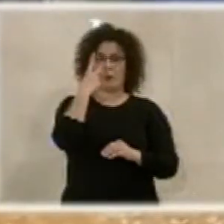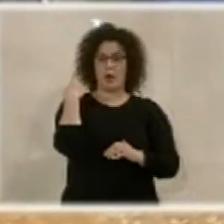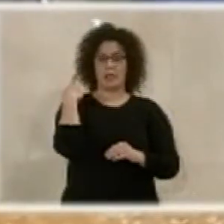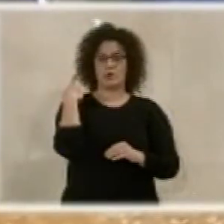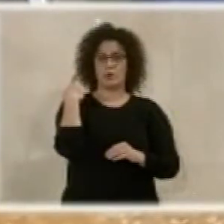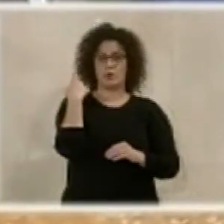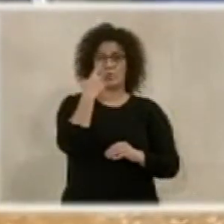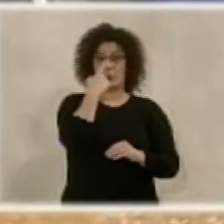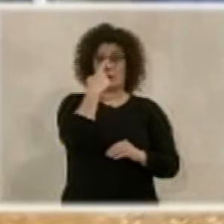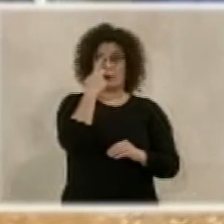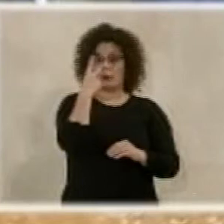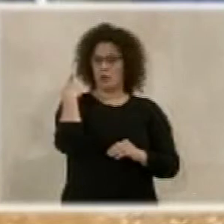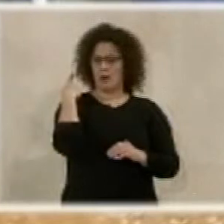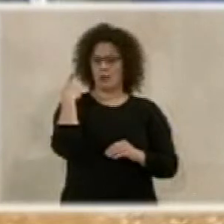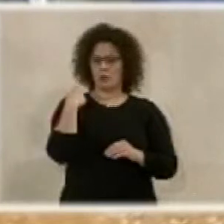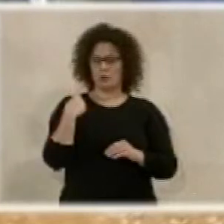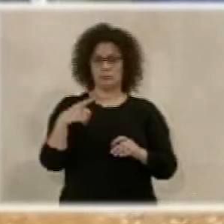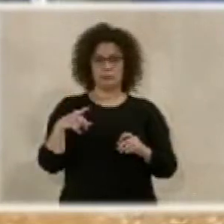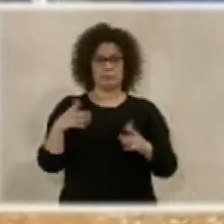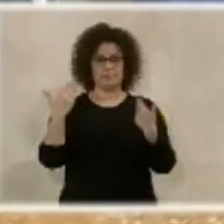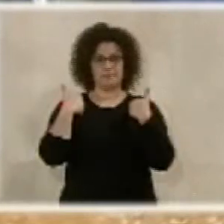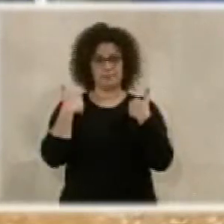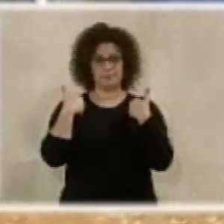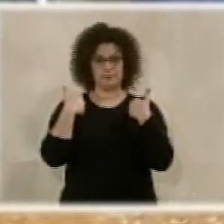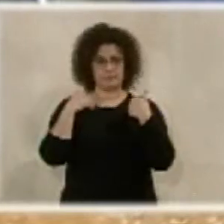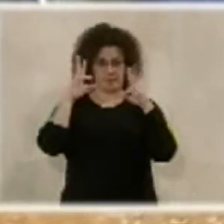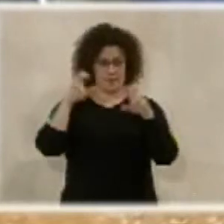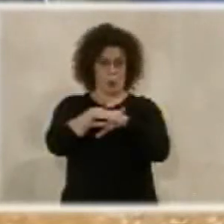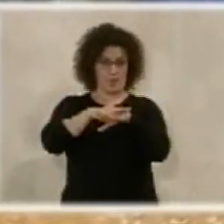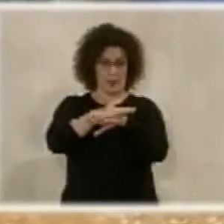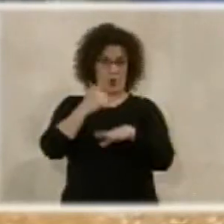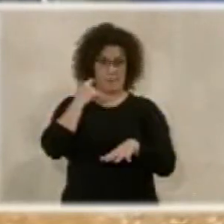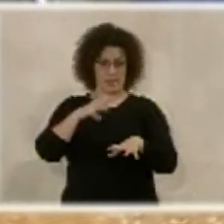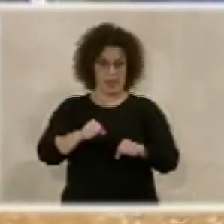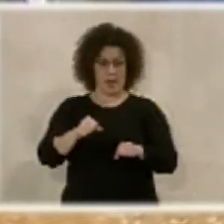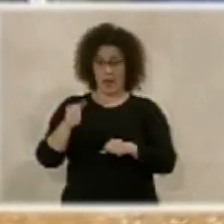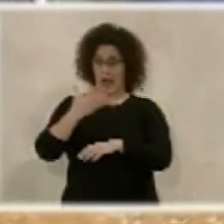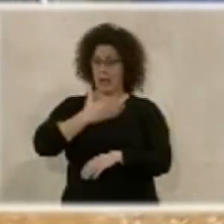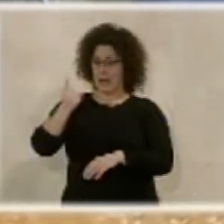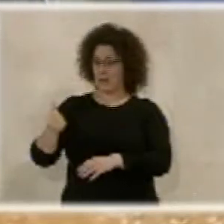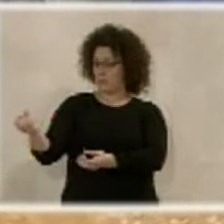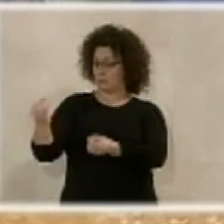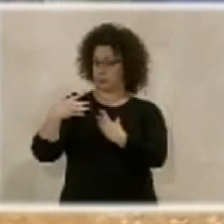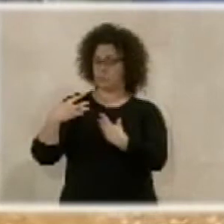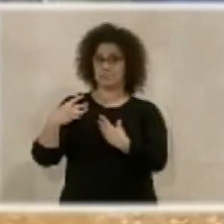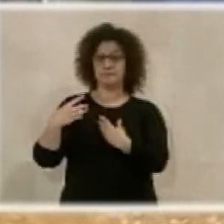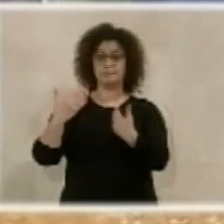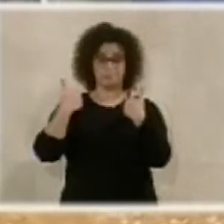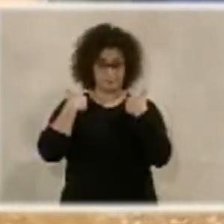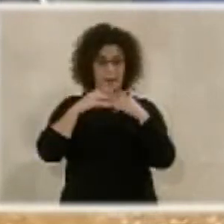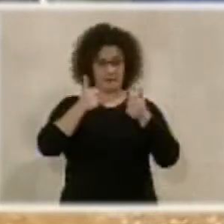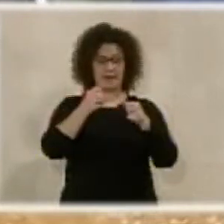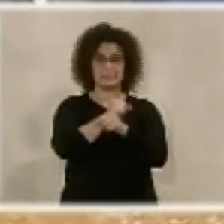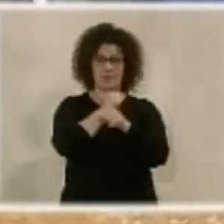estamos al frente del equipo de gobierno, el alcalde me dio la orden de que nos pusiésemos a